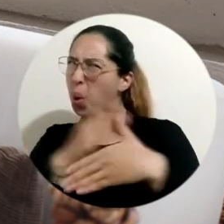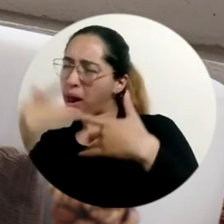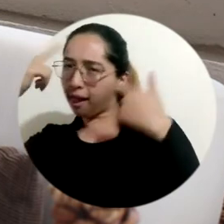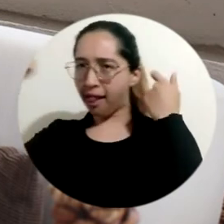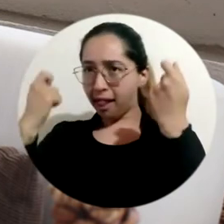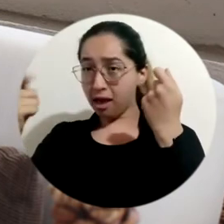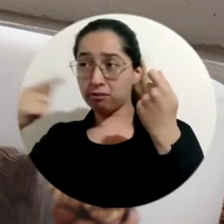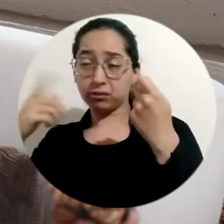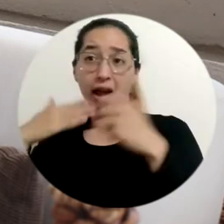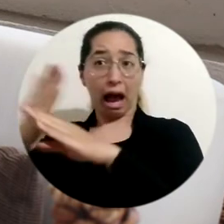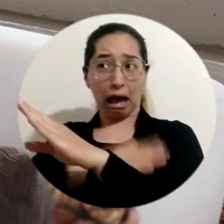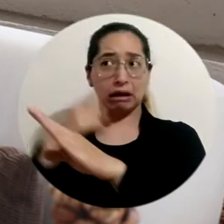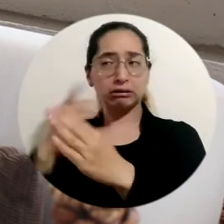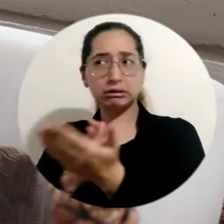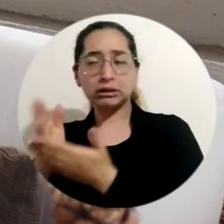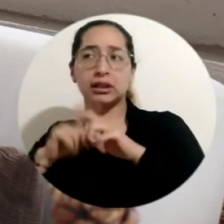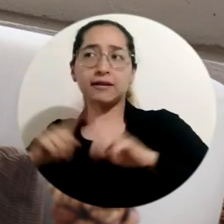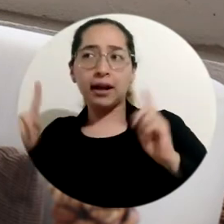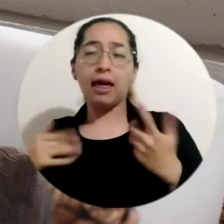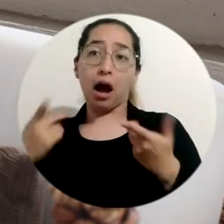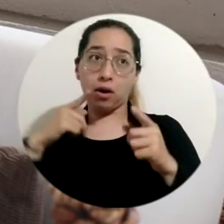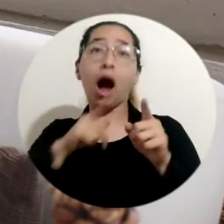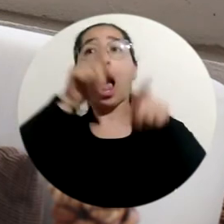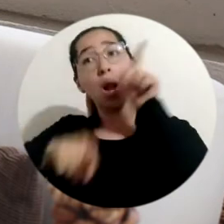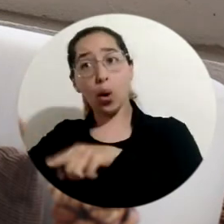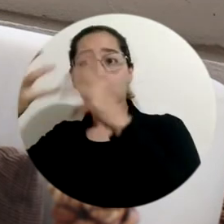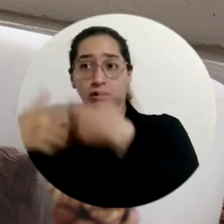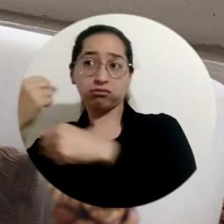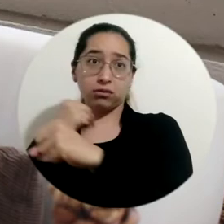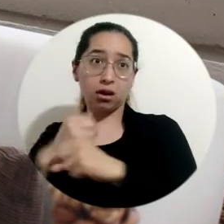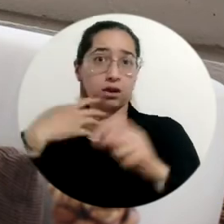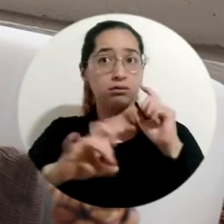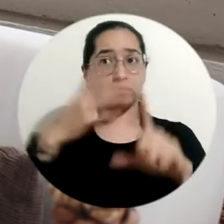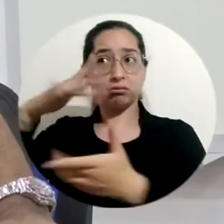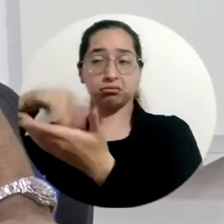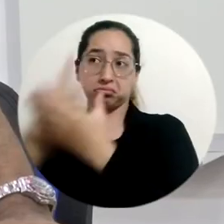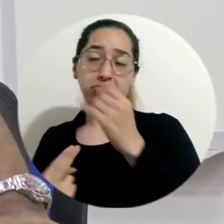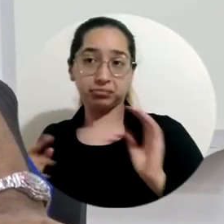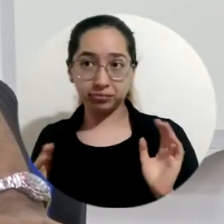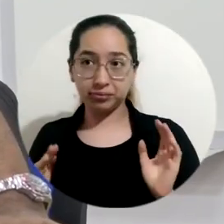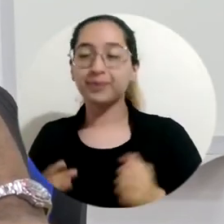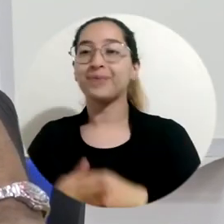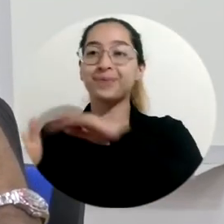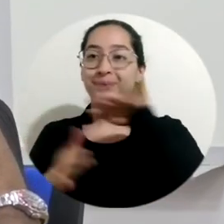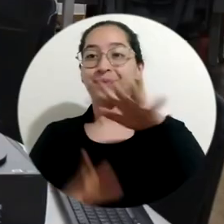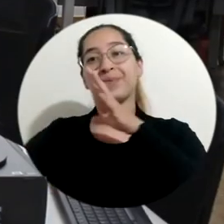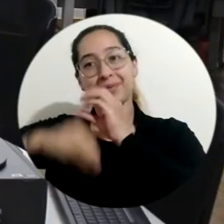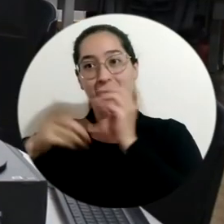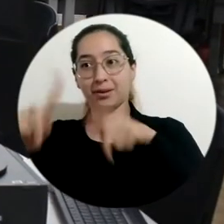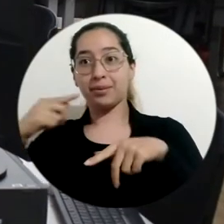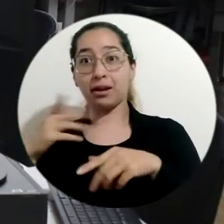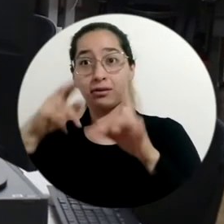ese tipo de relaciones que se daban de manera permanente anteriormente. Esto llegó para quedarse. Por su parte, las aulas de la Alma